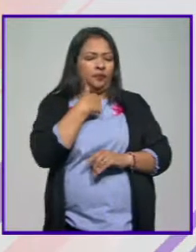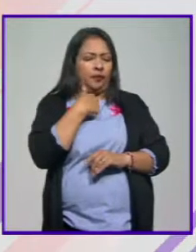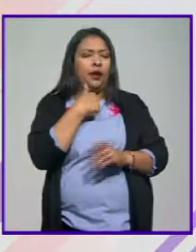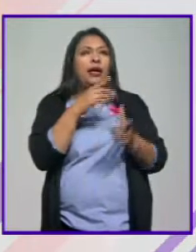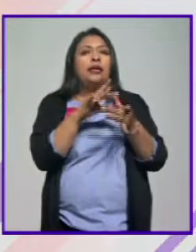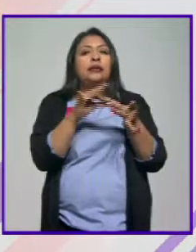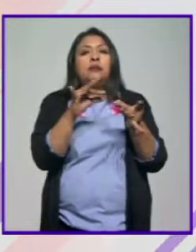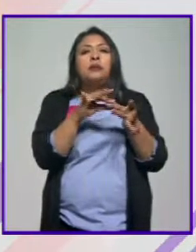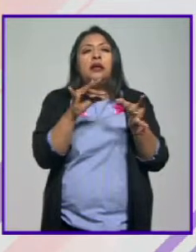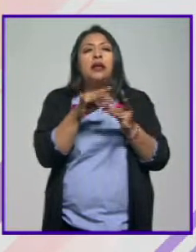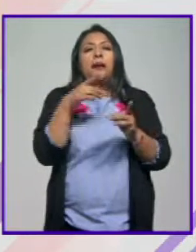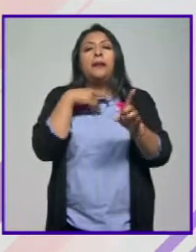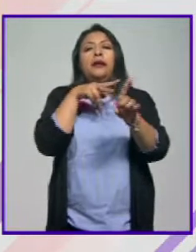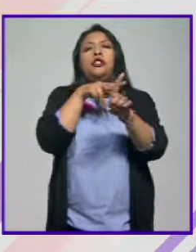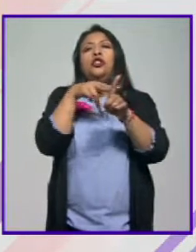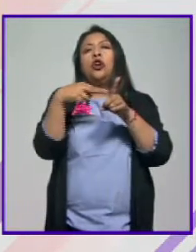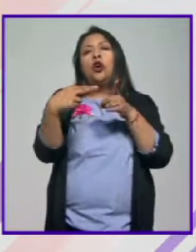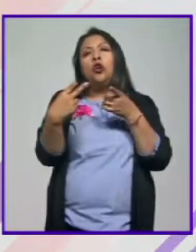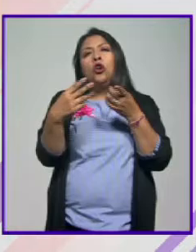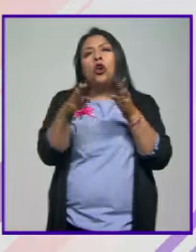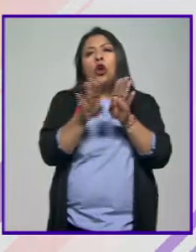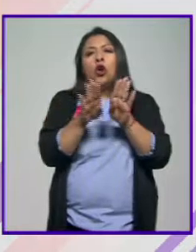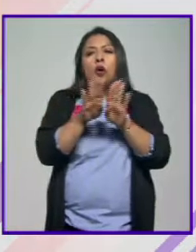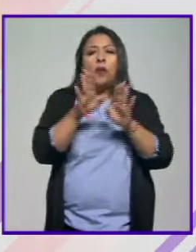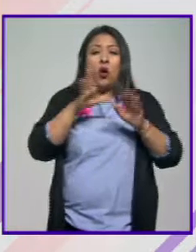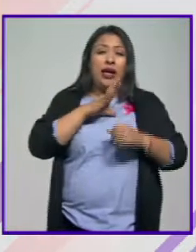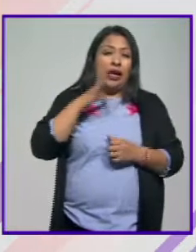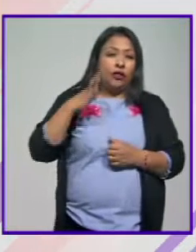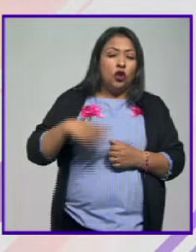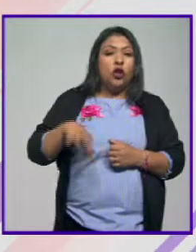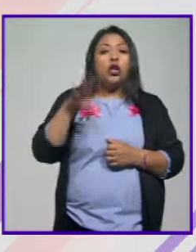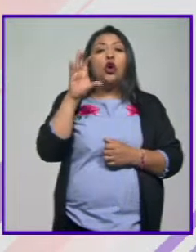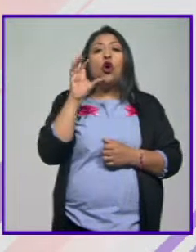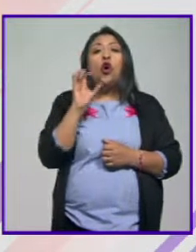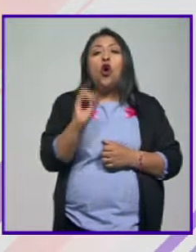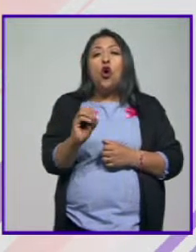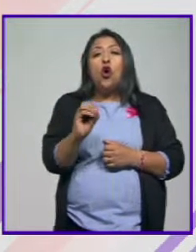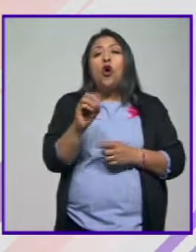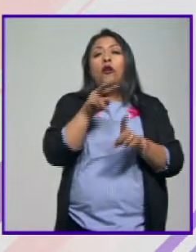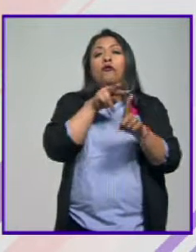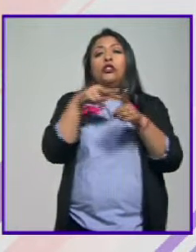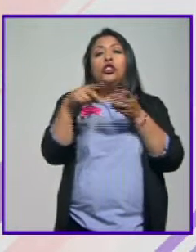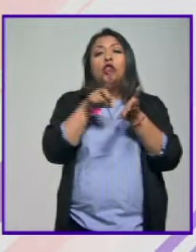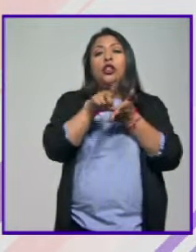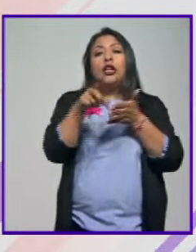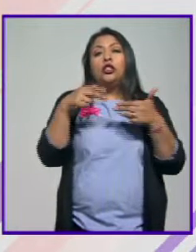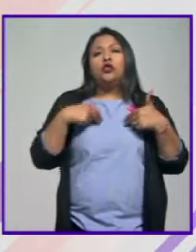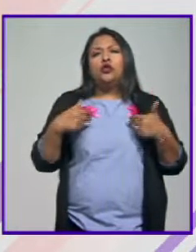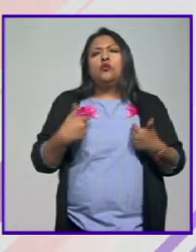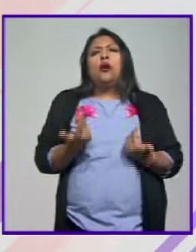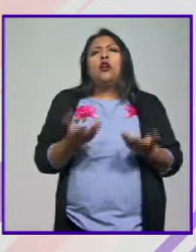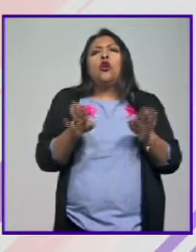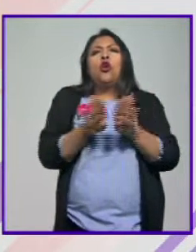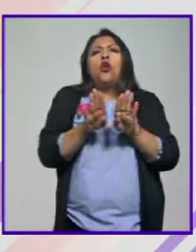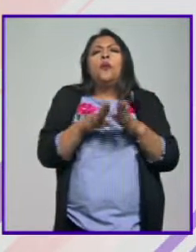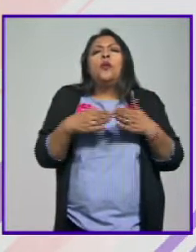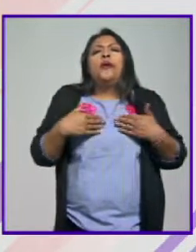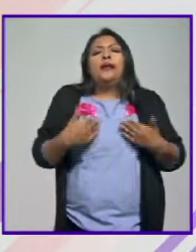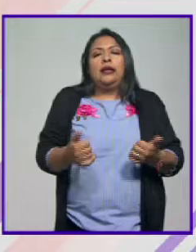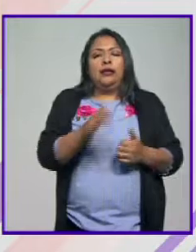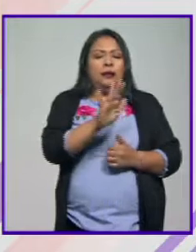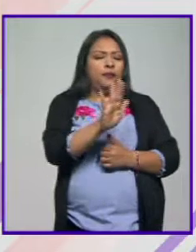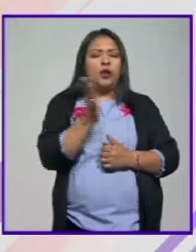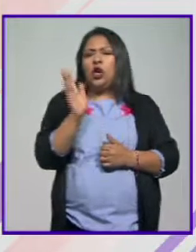comentando es desde el punto de vista católico o desde el punto de vista de los derechos humanos, o cómo lo podemos interpretar.